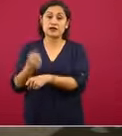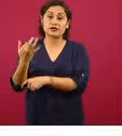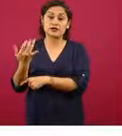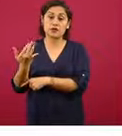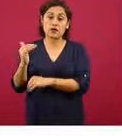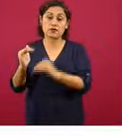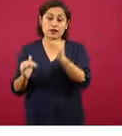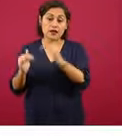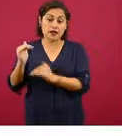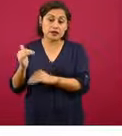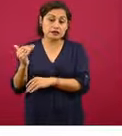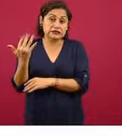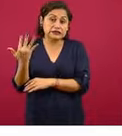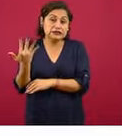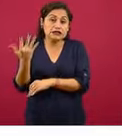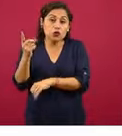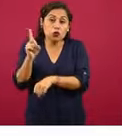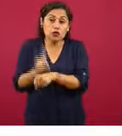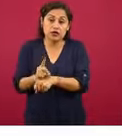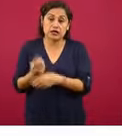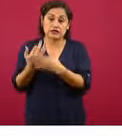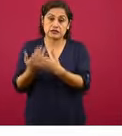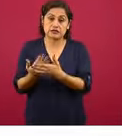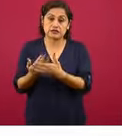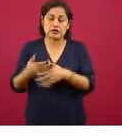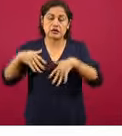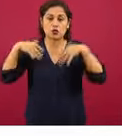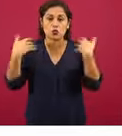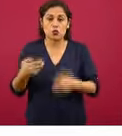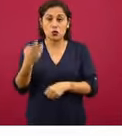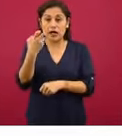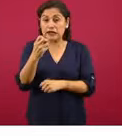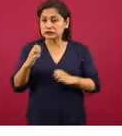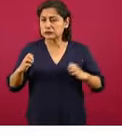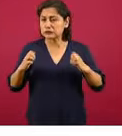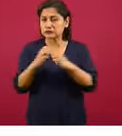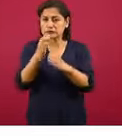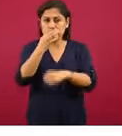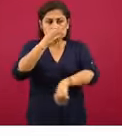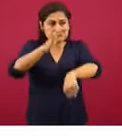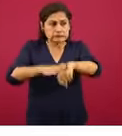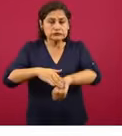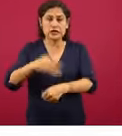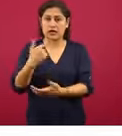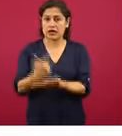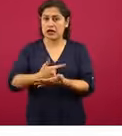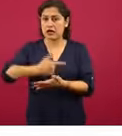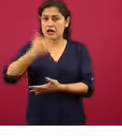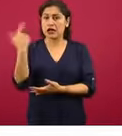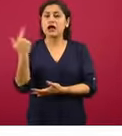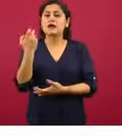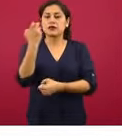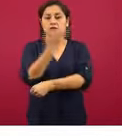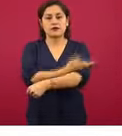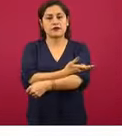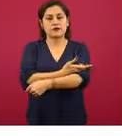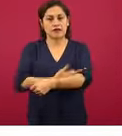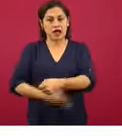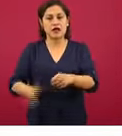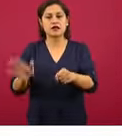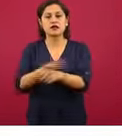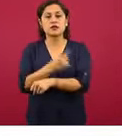promedio casi de cinco días. Y eso es lo que se considera como grave. Se considera tardío porque además, si estos pacientes